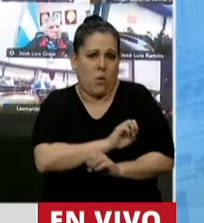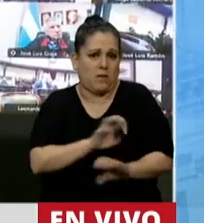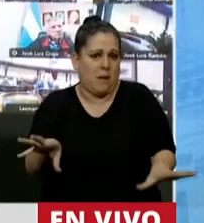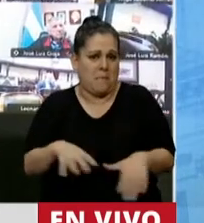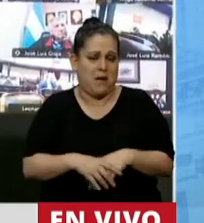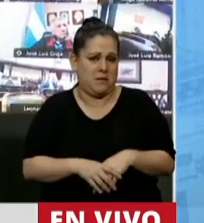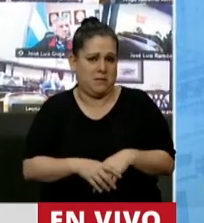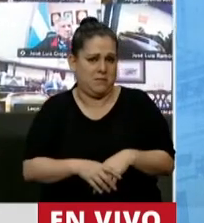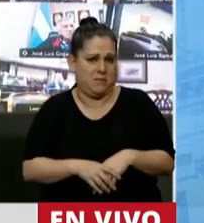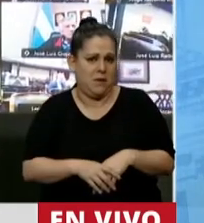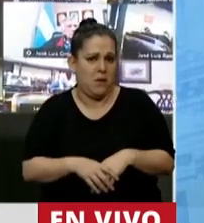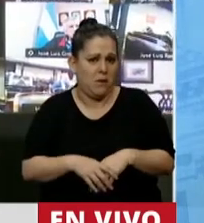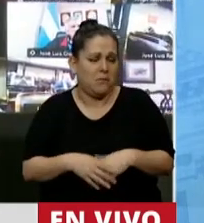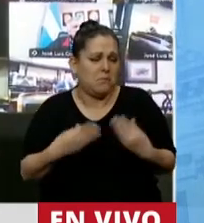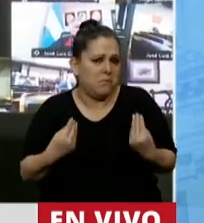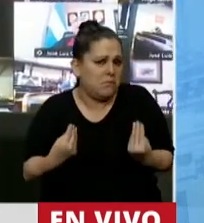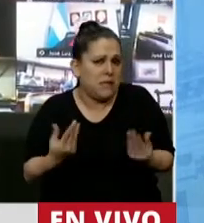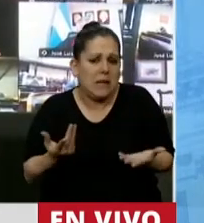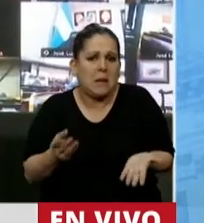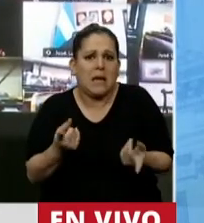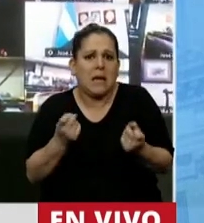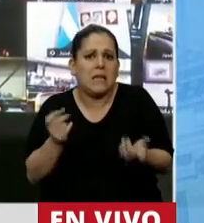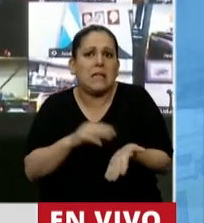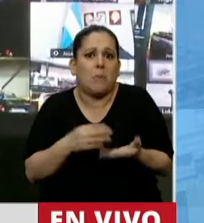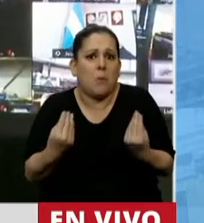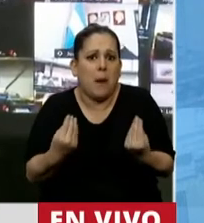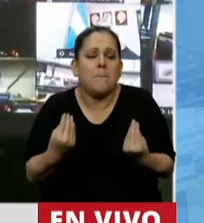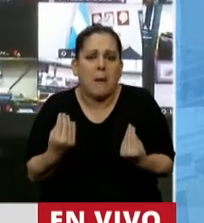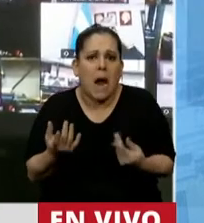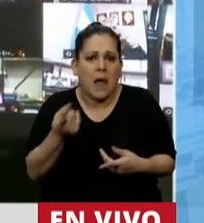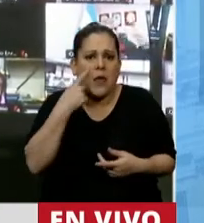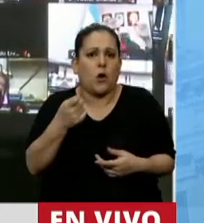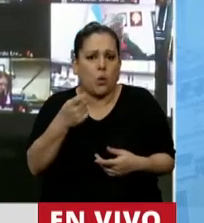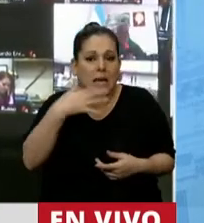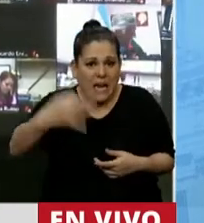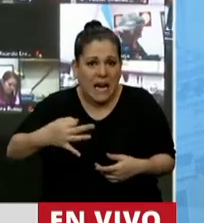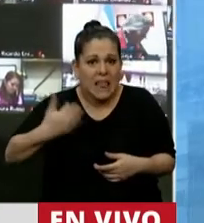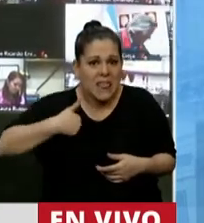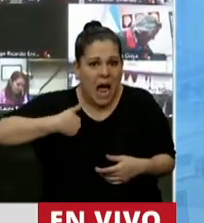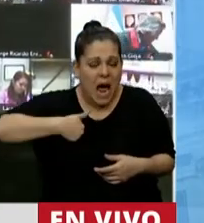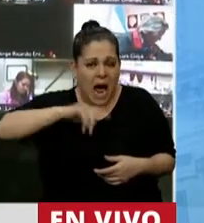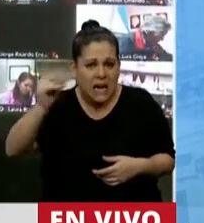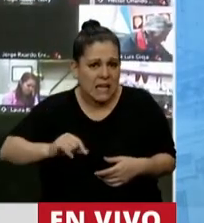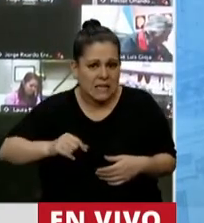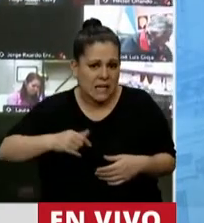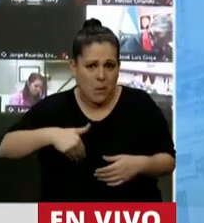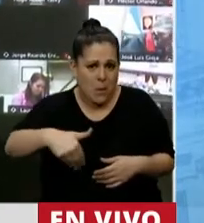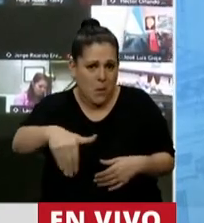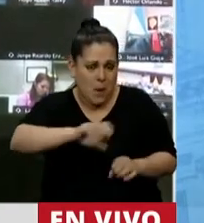necesitamos para saber que el rumbo que estamos tomando en la Argentina es equivocado.